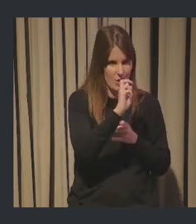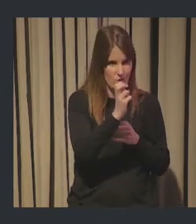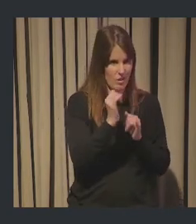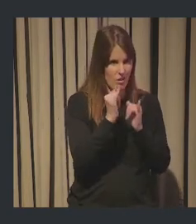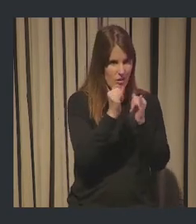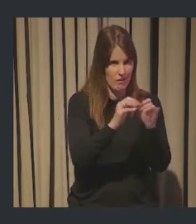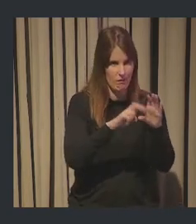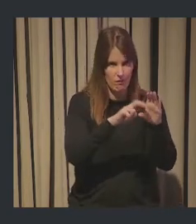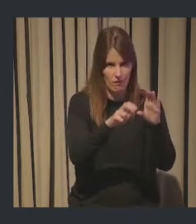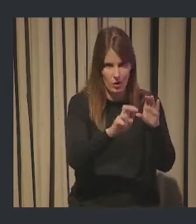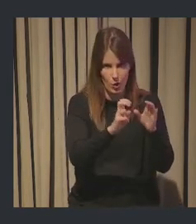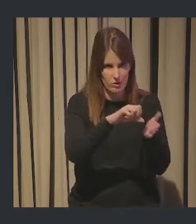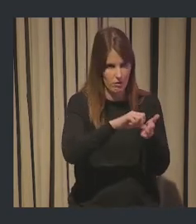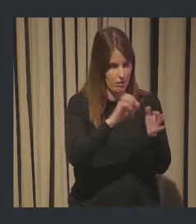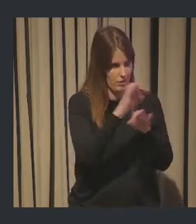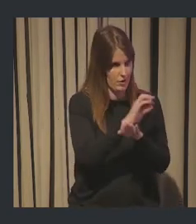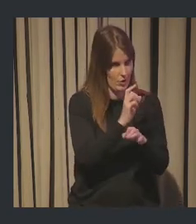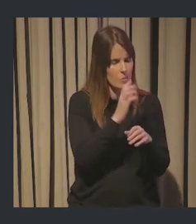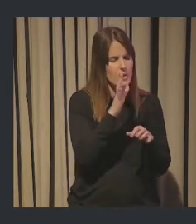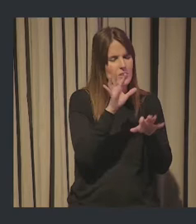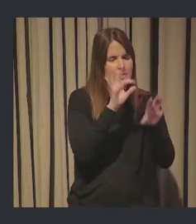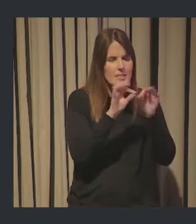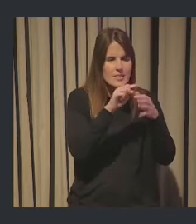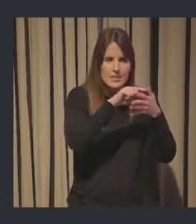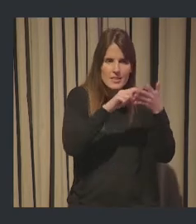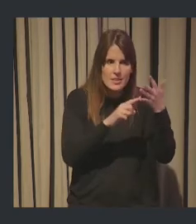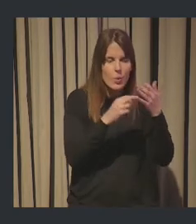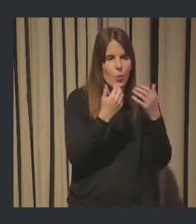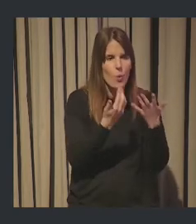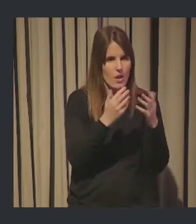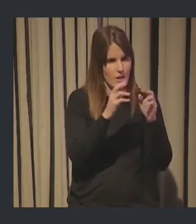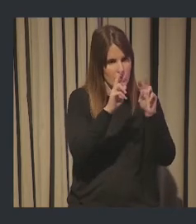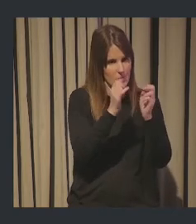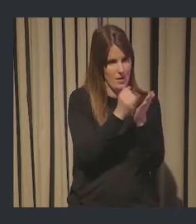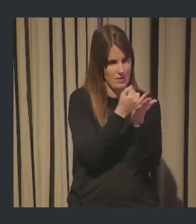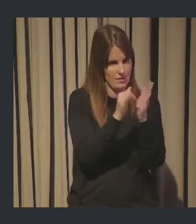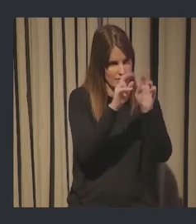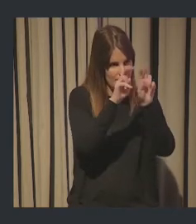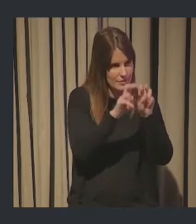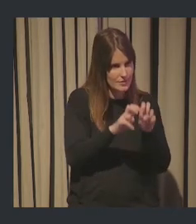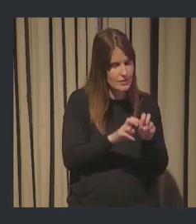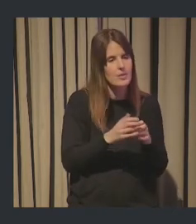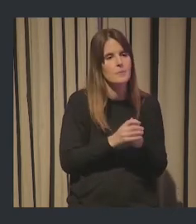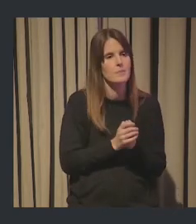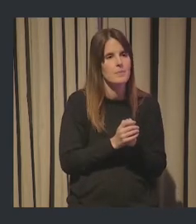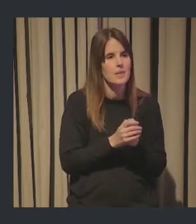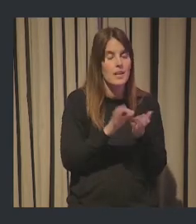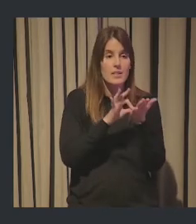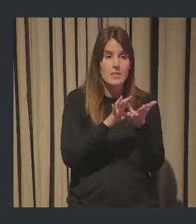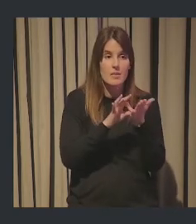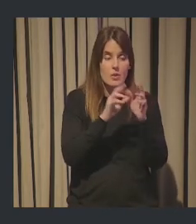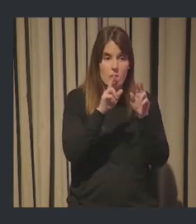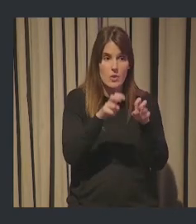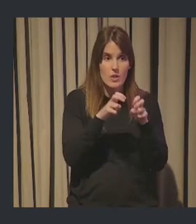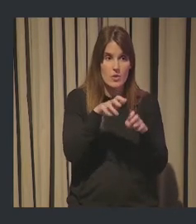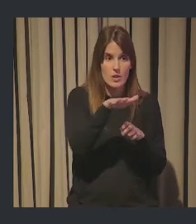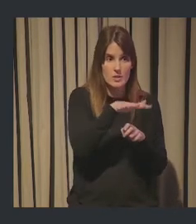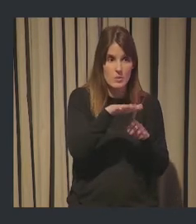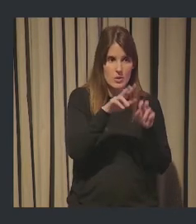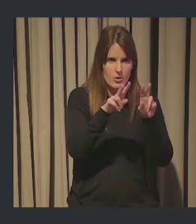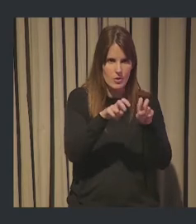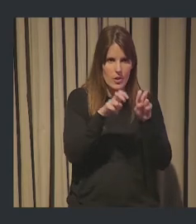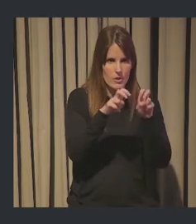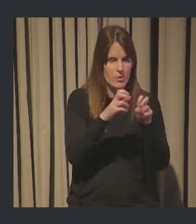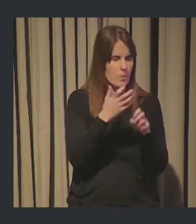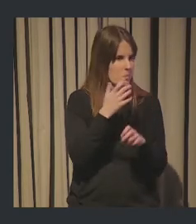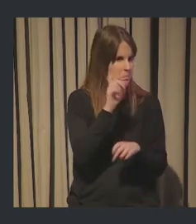En este caso, cogiendo un ejemplo, vamos a ir a los espacios y servicios de innovación. Como veis aquí, al clicar en espacios y servicios de innovación, lo podréis